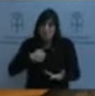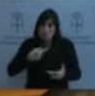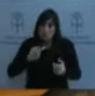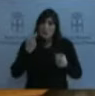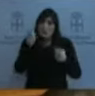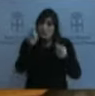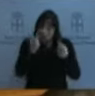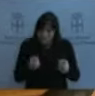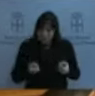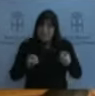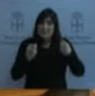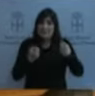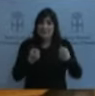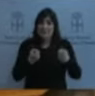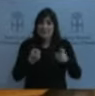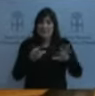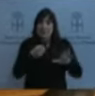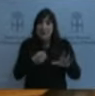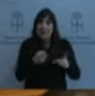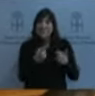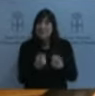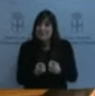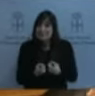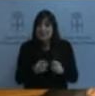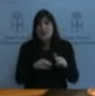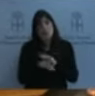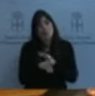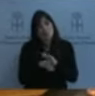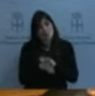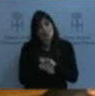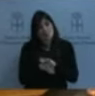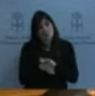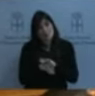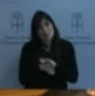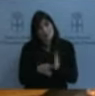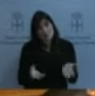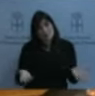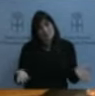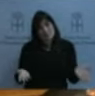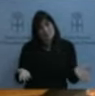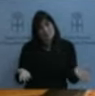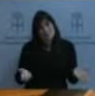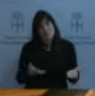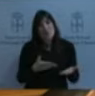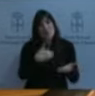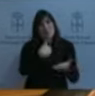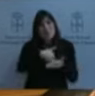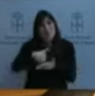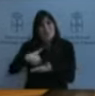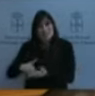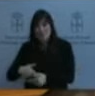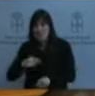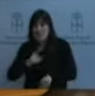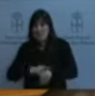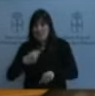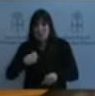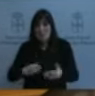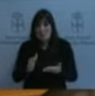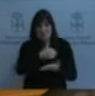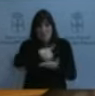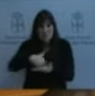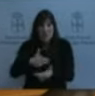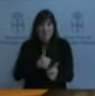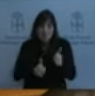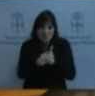necesitan recursos y no se puede pedir todo y todo a la vez. Esta es una prioridad, de acuerdo. Mire, una cuestión